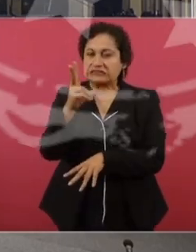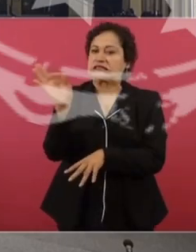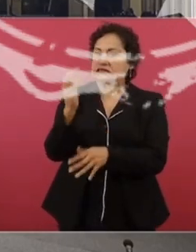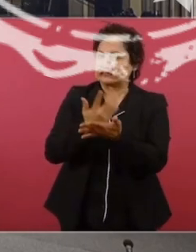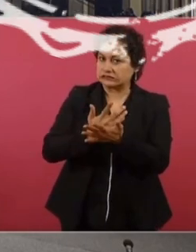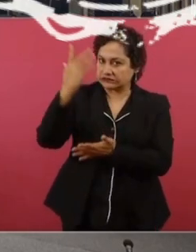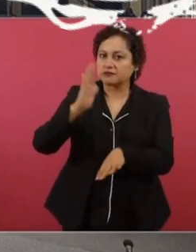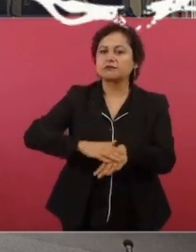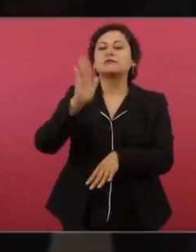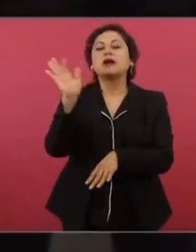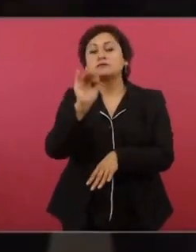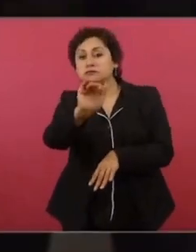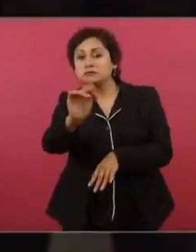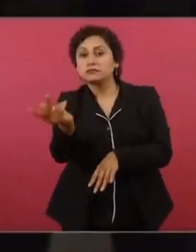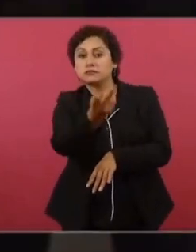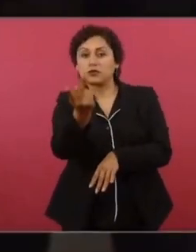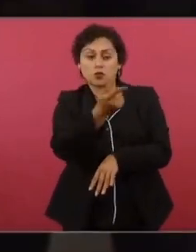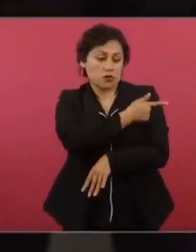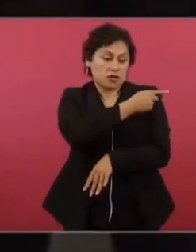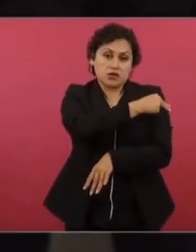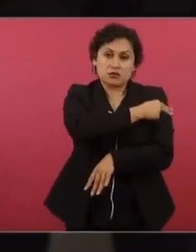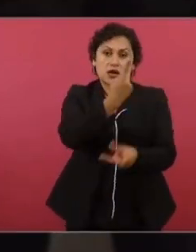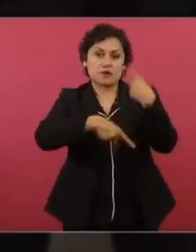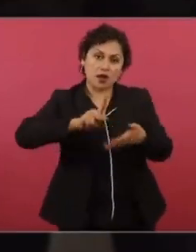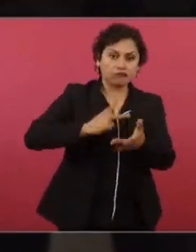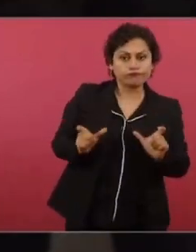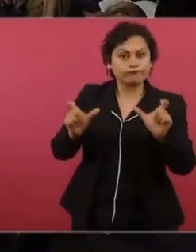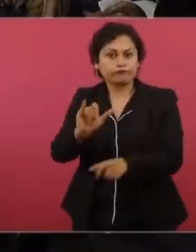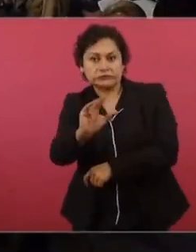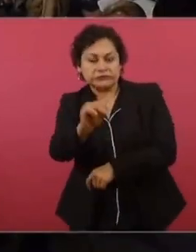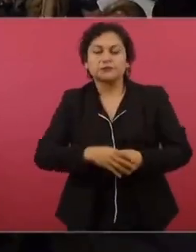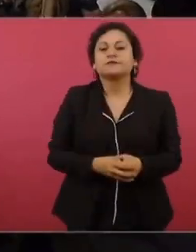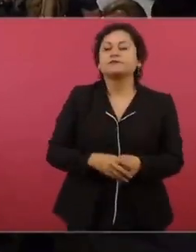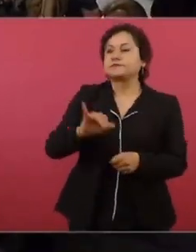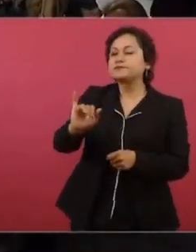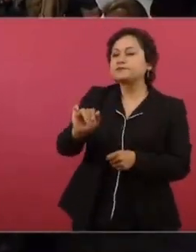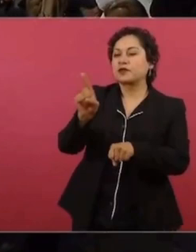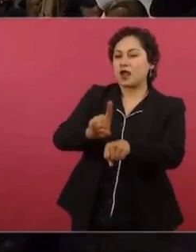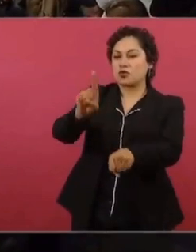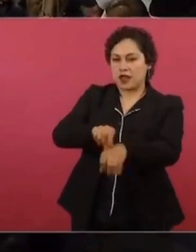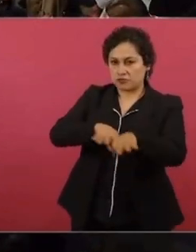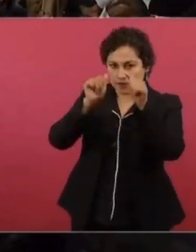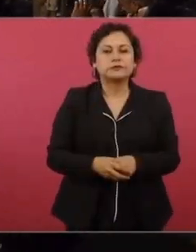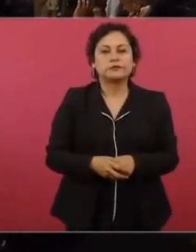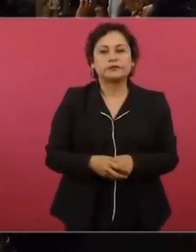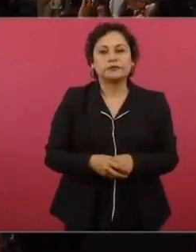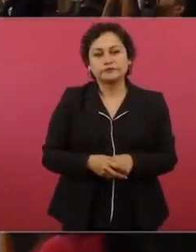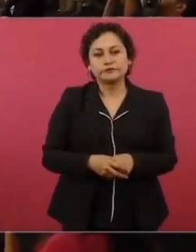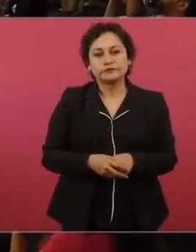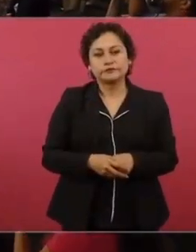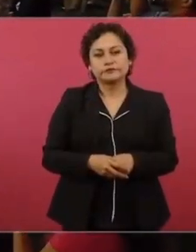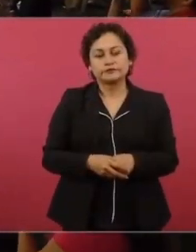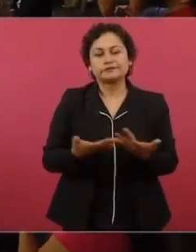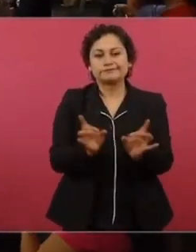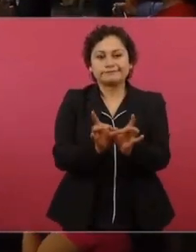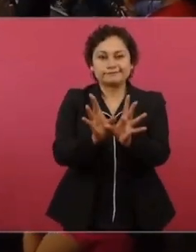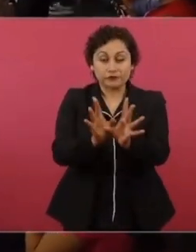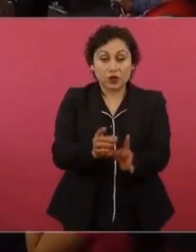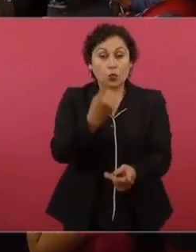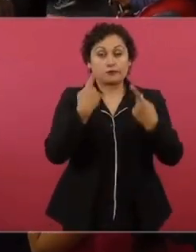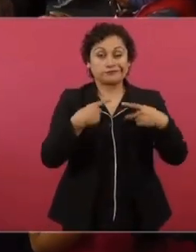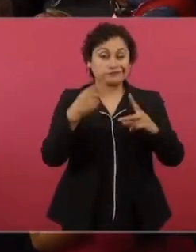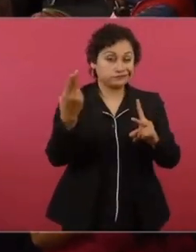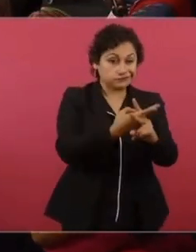¿Si la Guardia Nacional podría regresar a estos transportes públicos o qué se va a hacer? Sí, se está trabajando todos los días. Fue muy lamentable lo de ayer del metro. Se cometió ese homicidio,